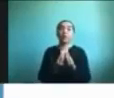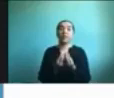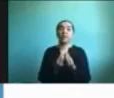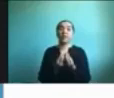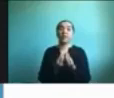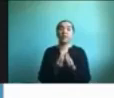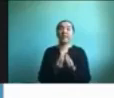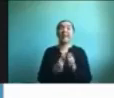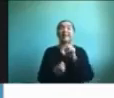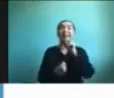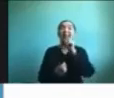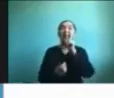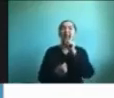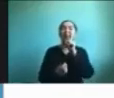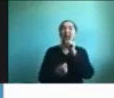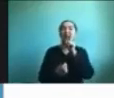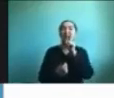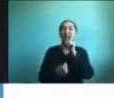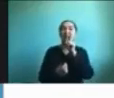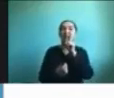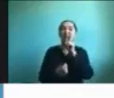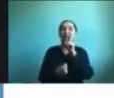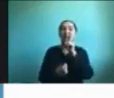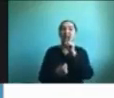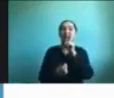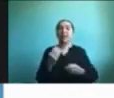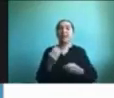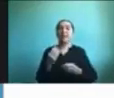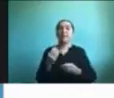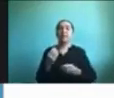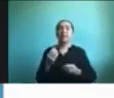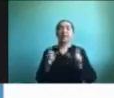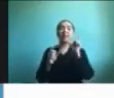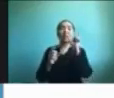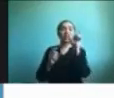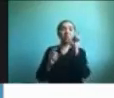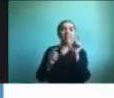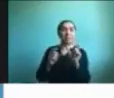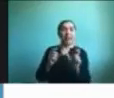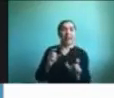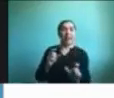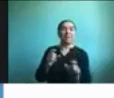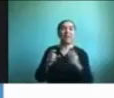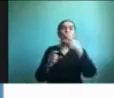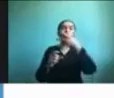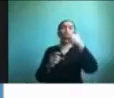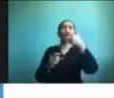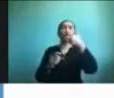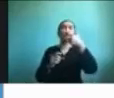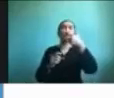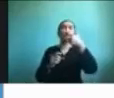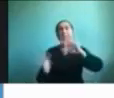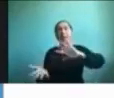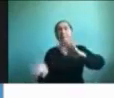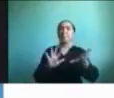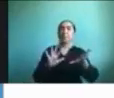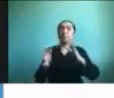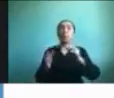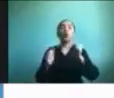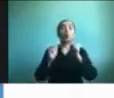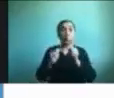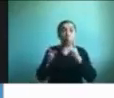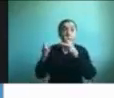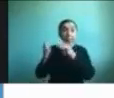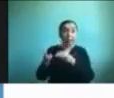una base de datos de no sé 800 palabras creo y uno puede editar y agregar nuevas